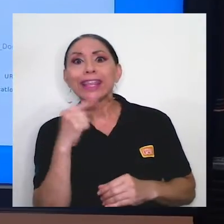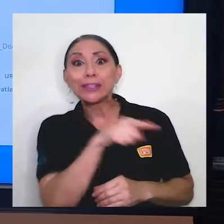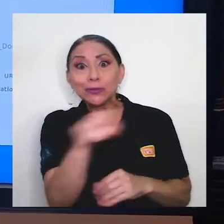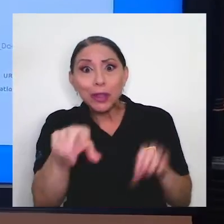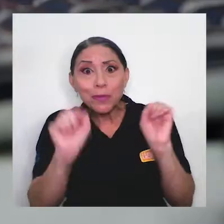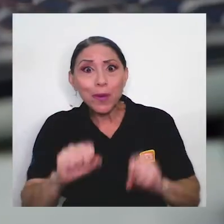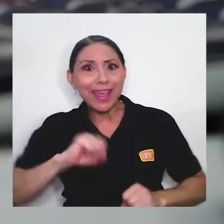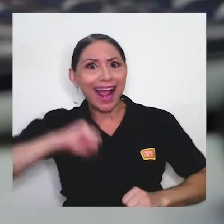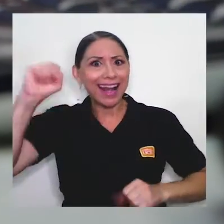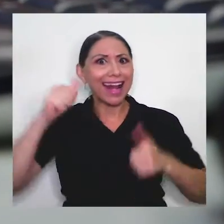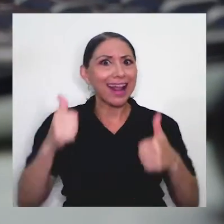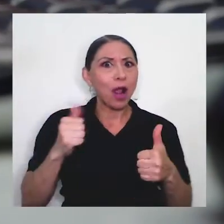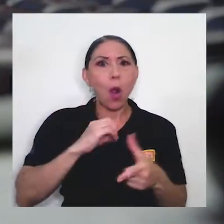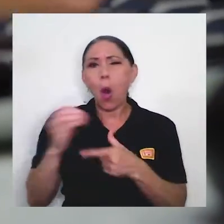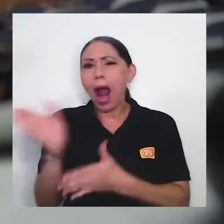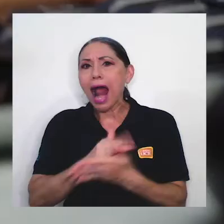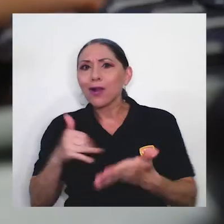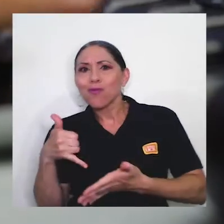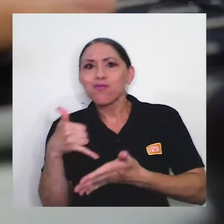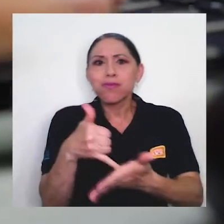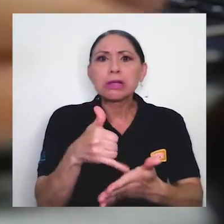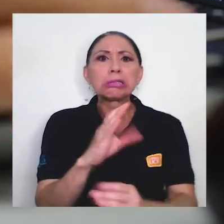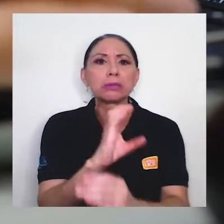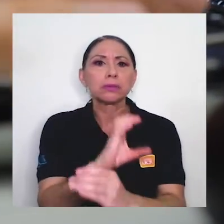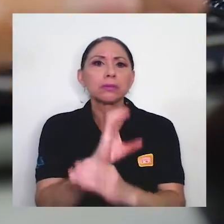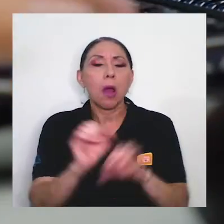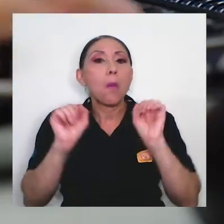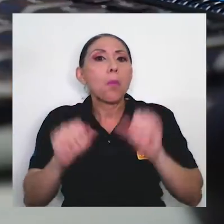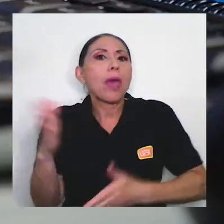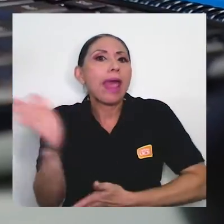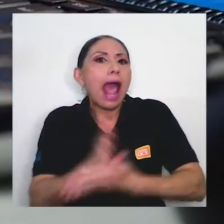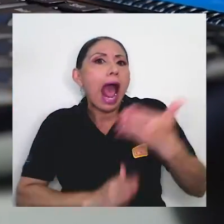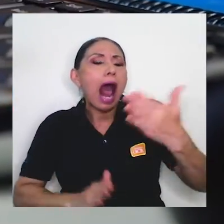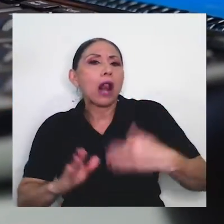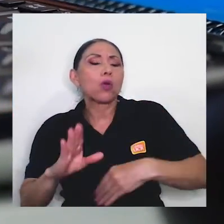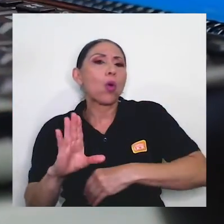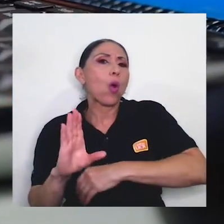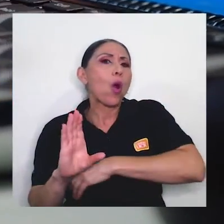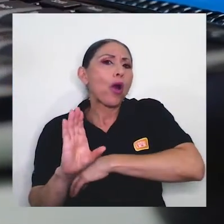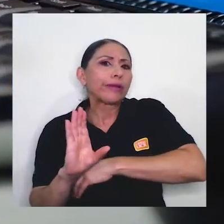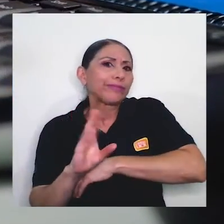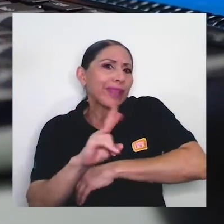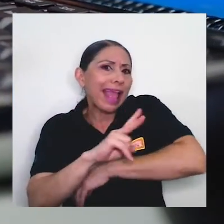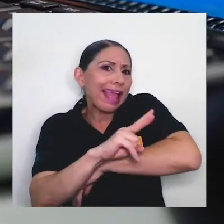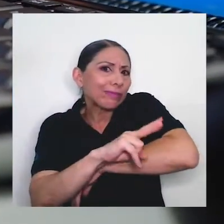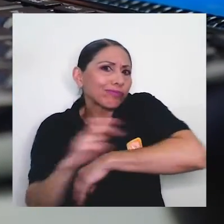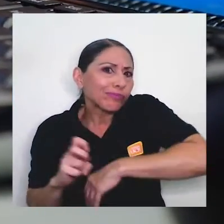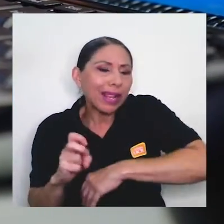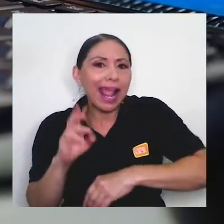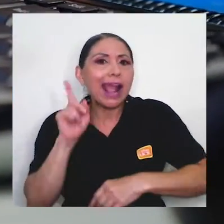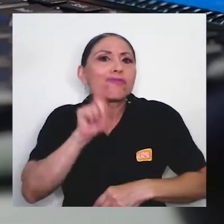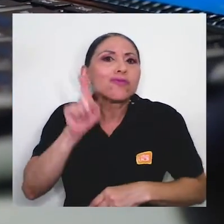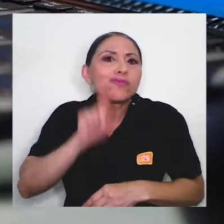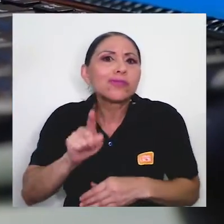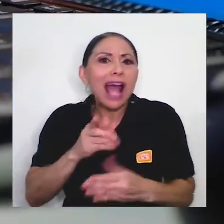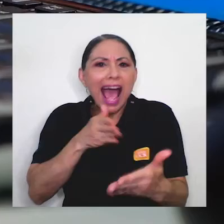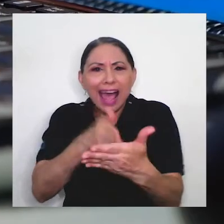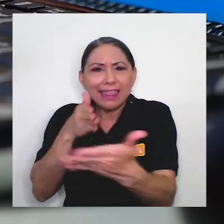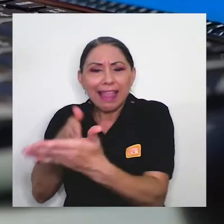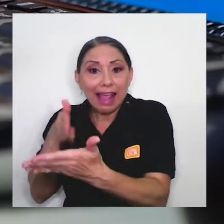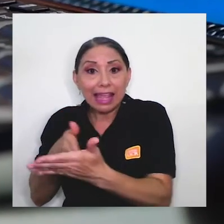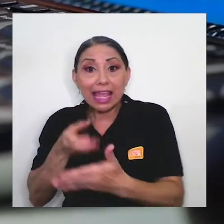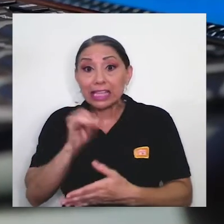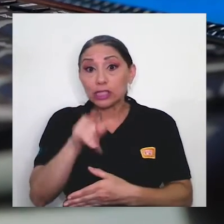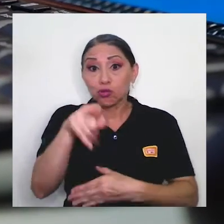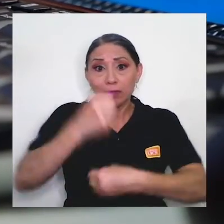Cuidado, porque podría ser víctima de un fraude o ataque cibernético, y si usted es teletrabajador y no cuenta